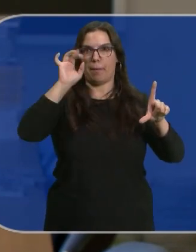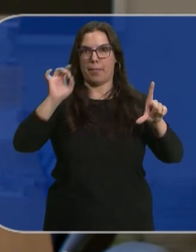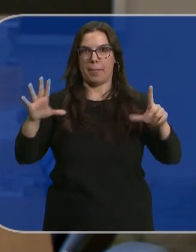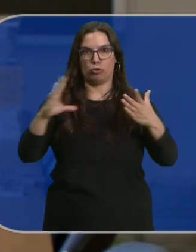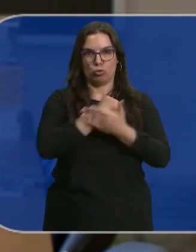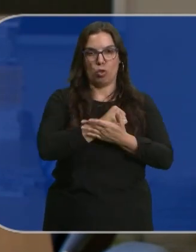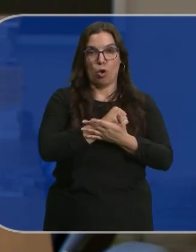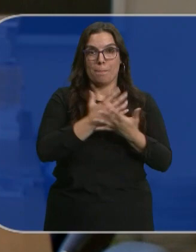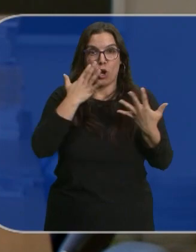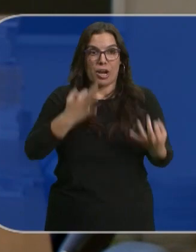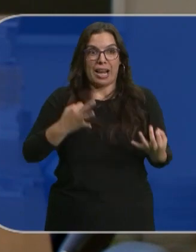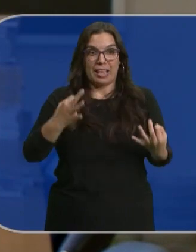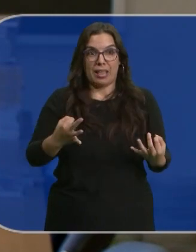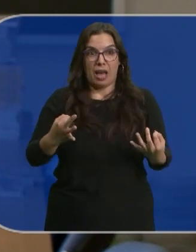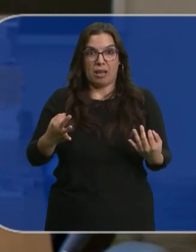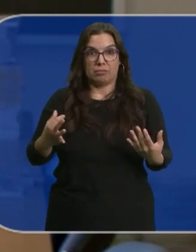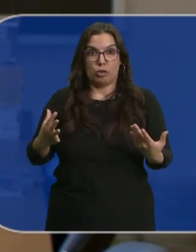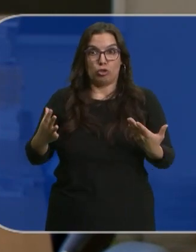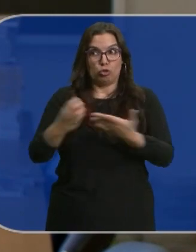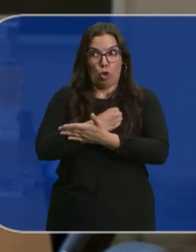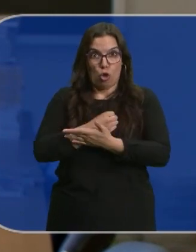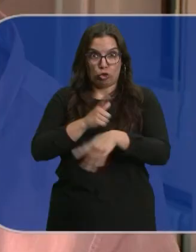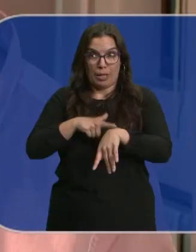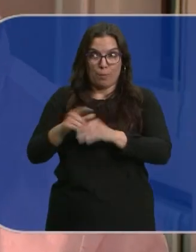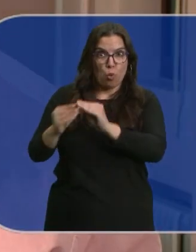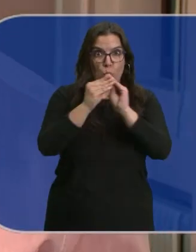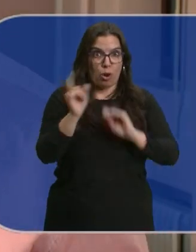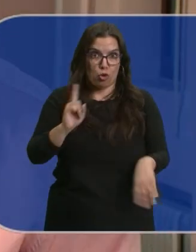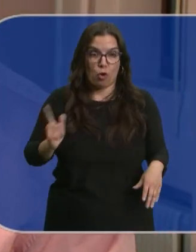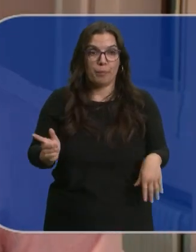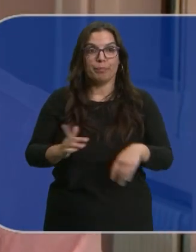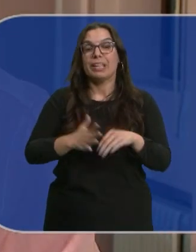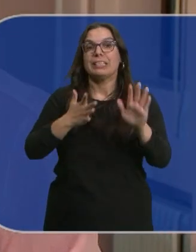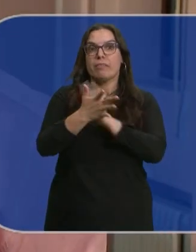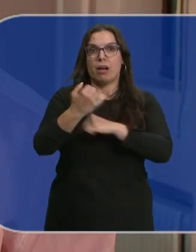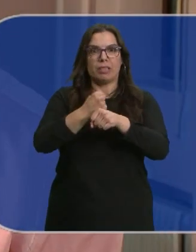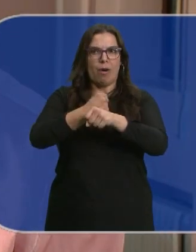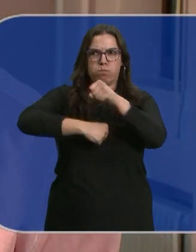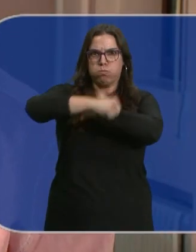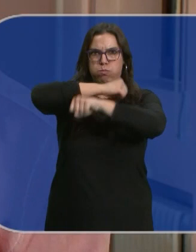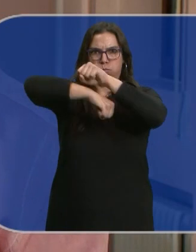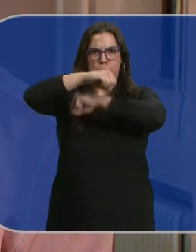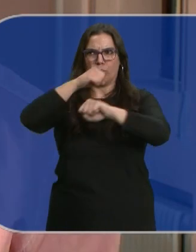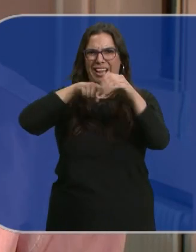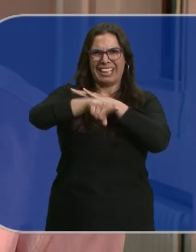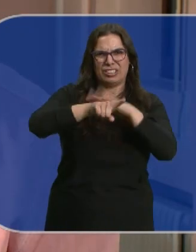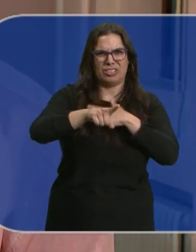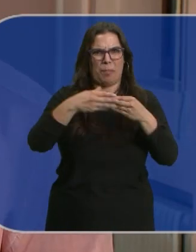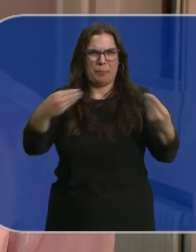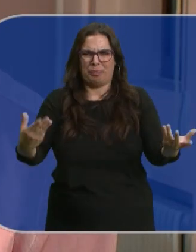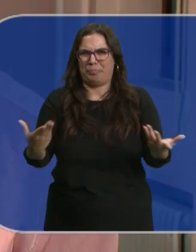notas pero no todo el mundo la ha tenido al mismo tiempo. Y a su puesto pues bueno pues una carga de trabajo y de burocracia